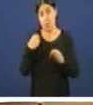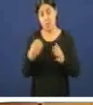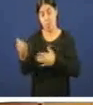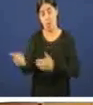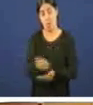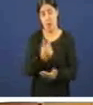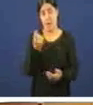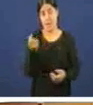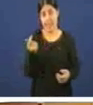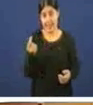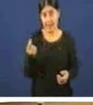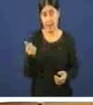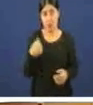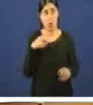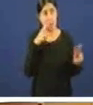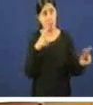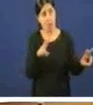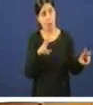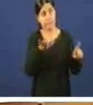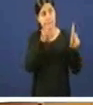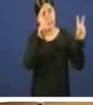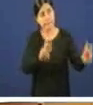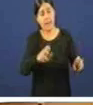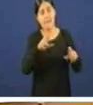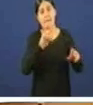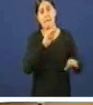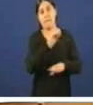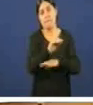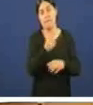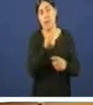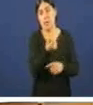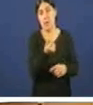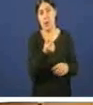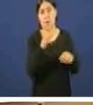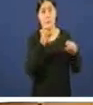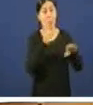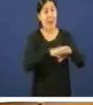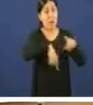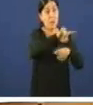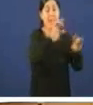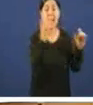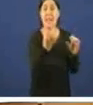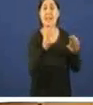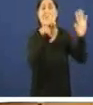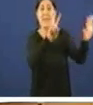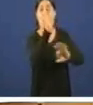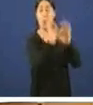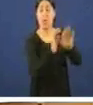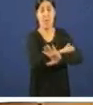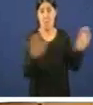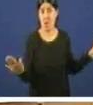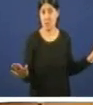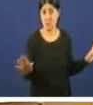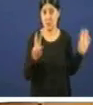é evidente que para vostedes en materia financeira Galiza é iso 7% 7% máis nada pero miren